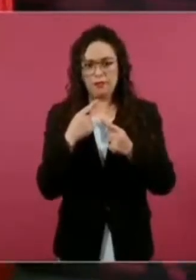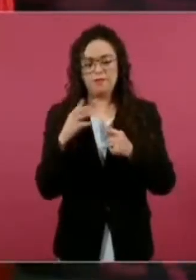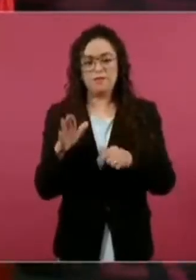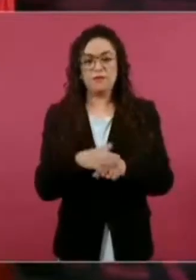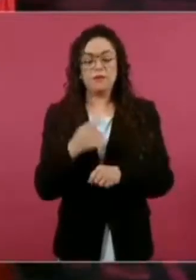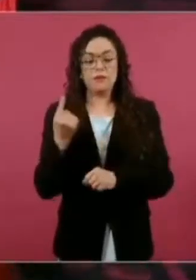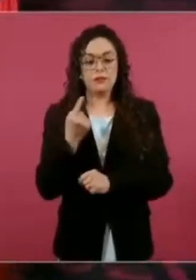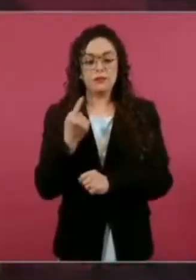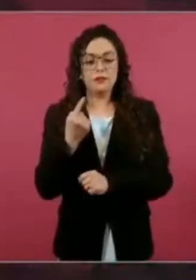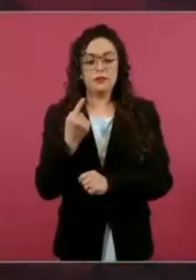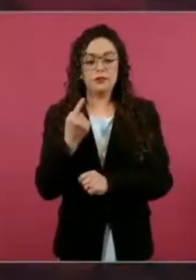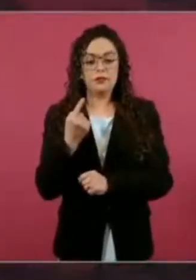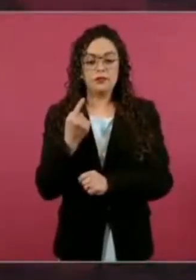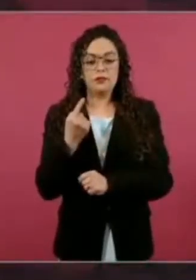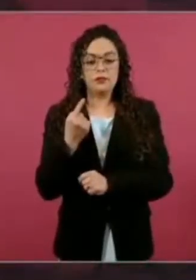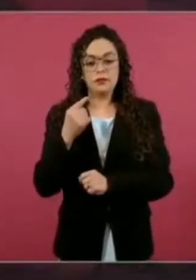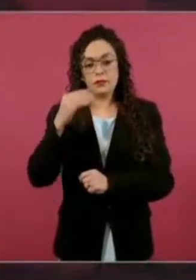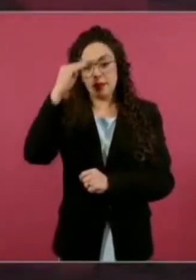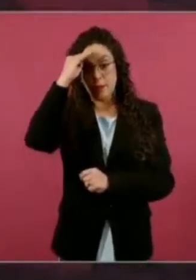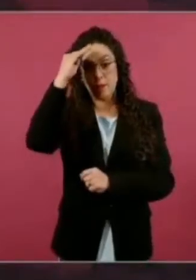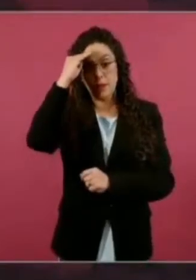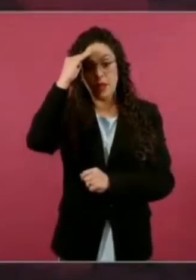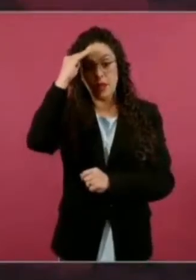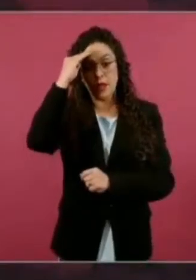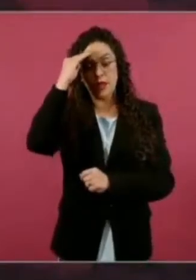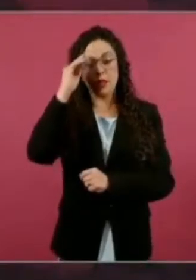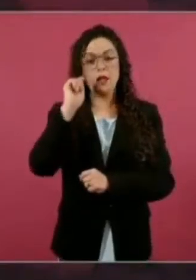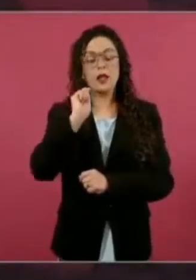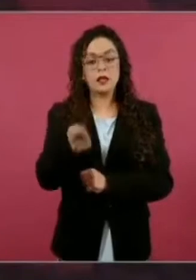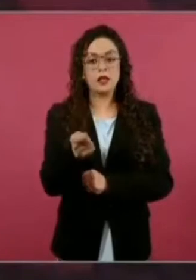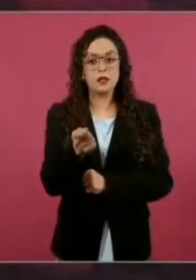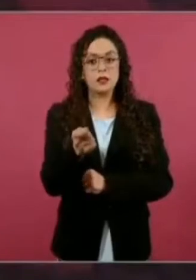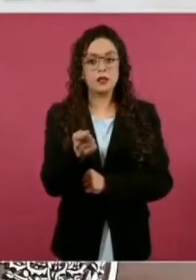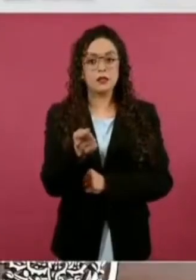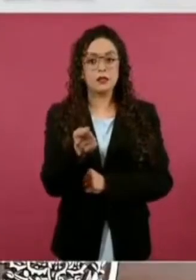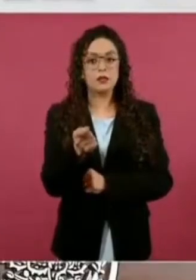a terceros.